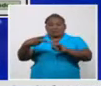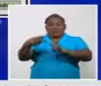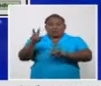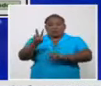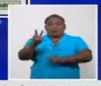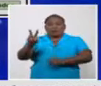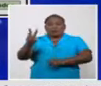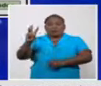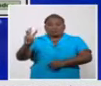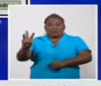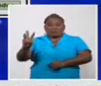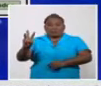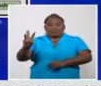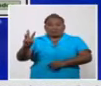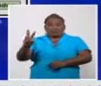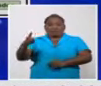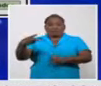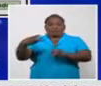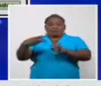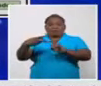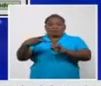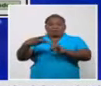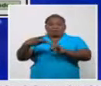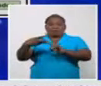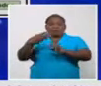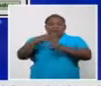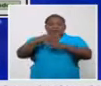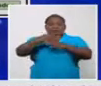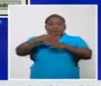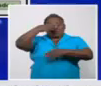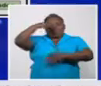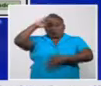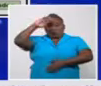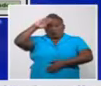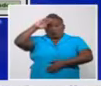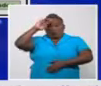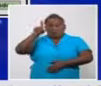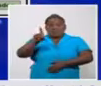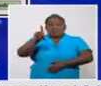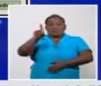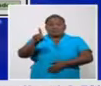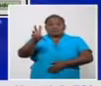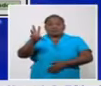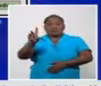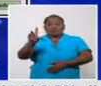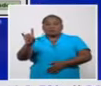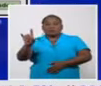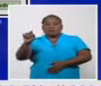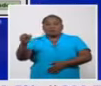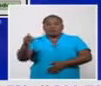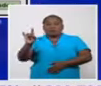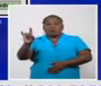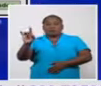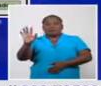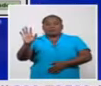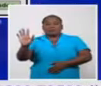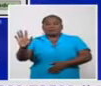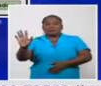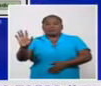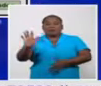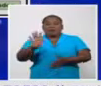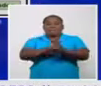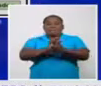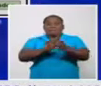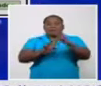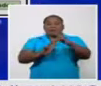,07 Santiago de Cuba con 139,95 Matanzas con